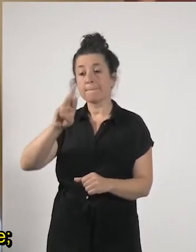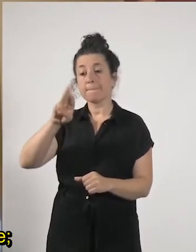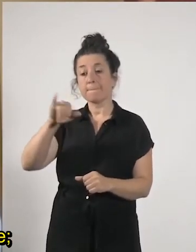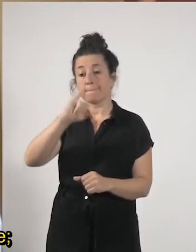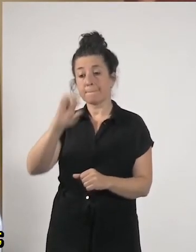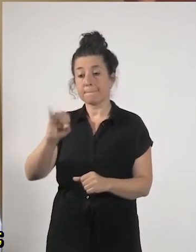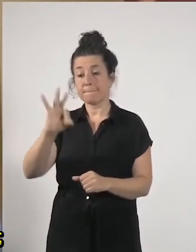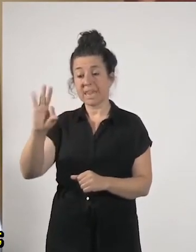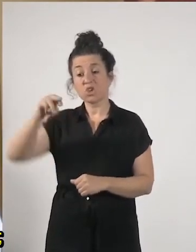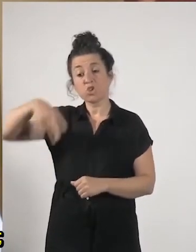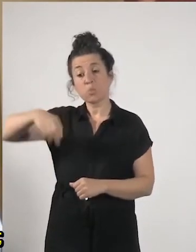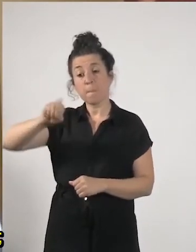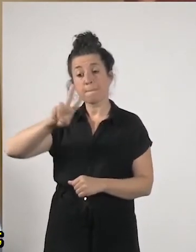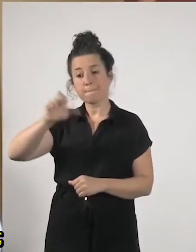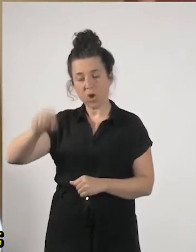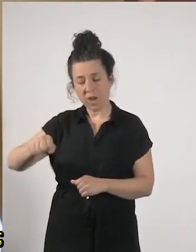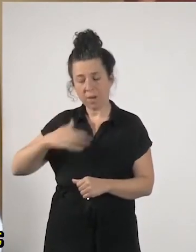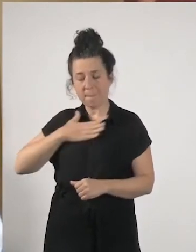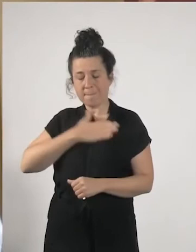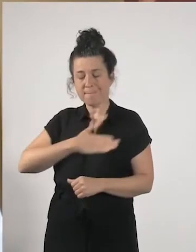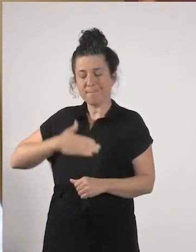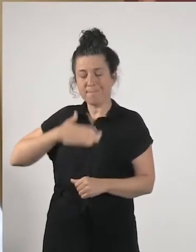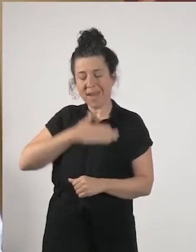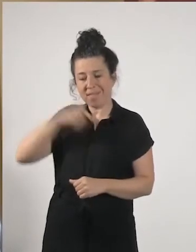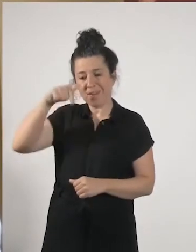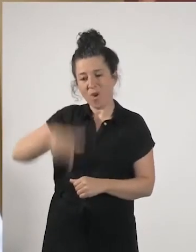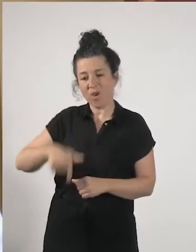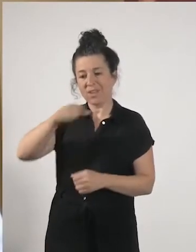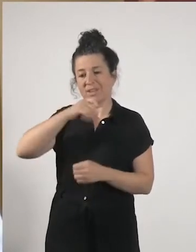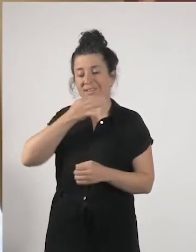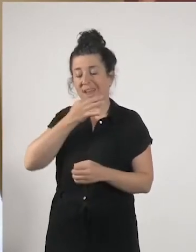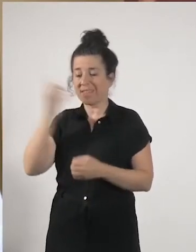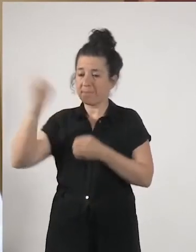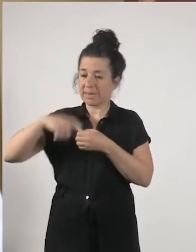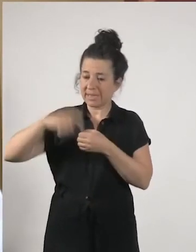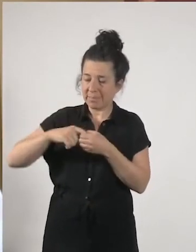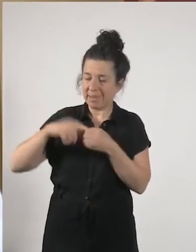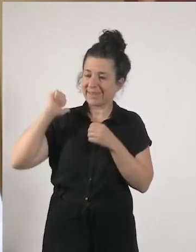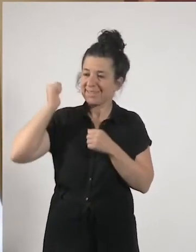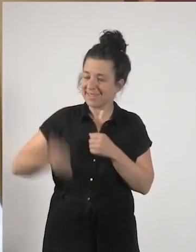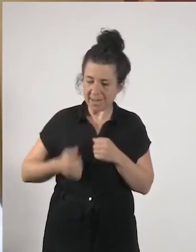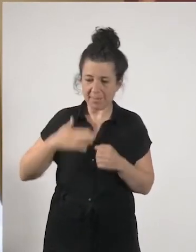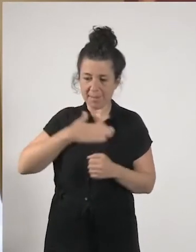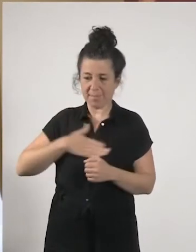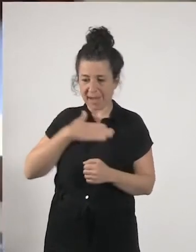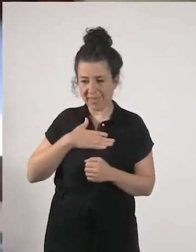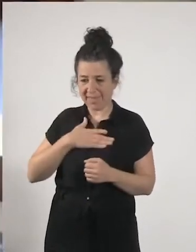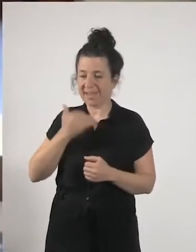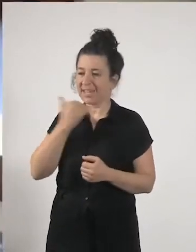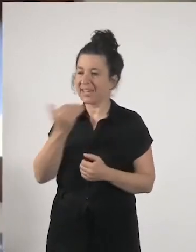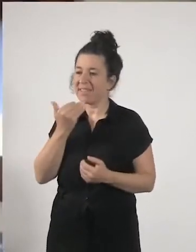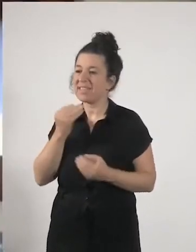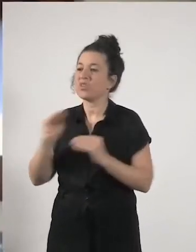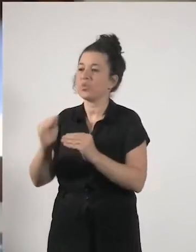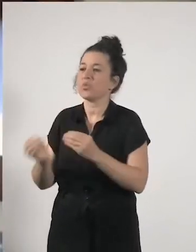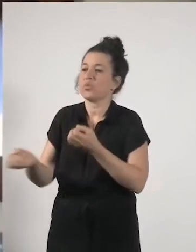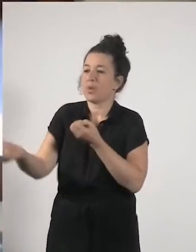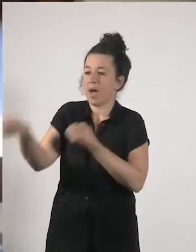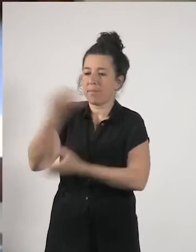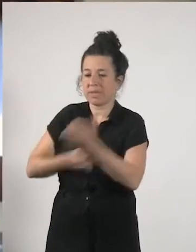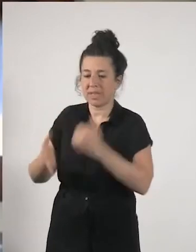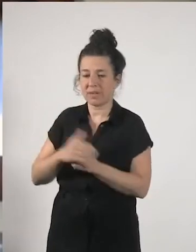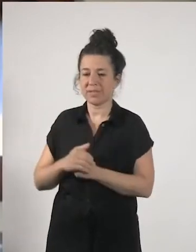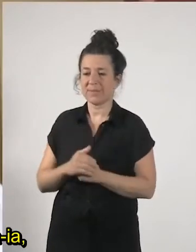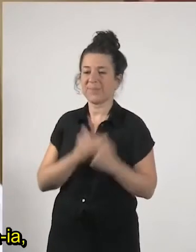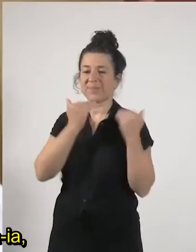tarde un placer contar contigo siempre muchísimas gracias por todas estas aportaciones es que Rikasko y